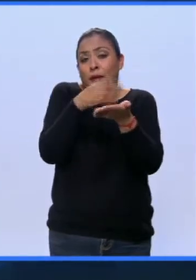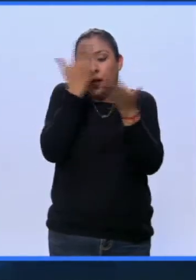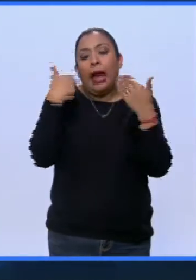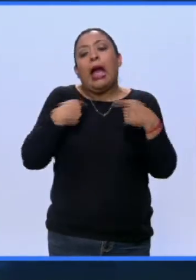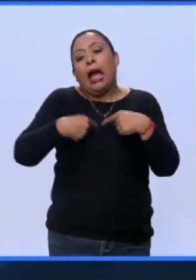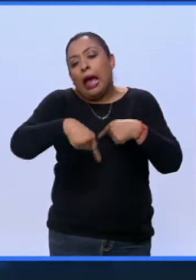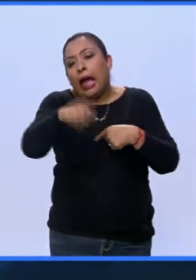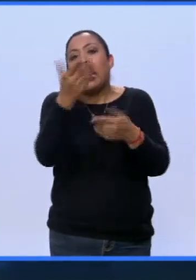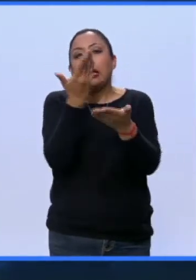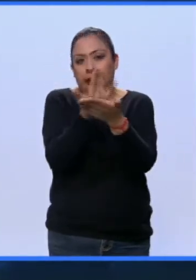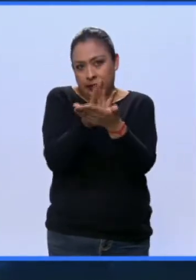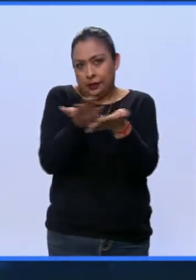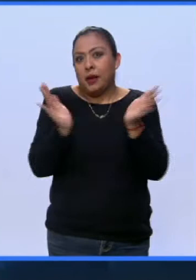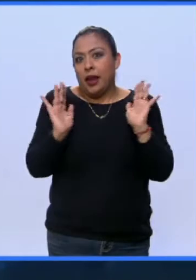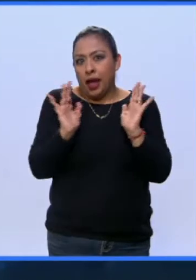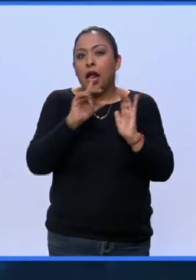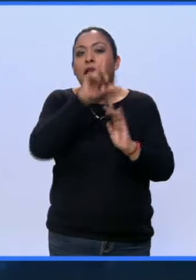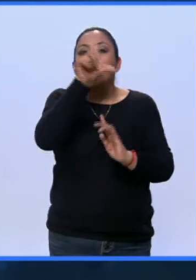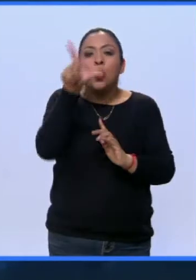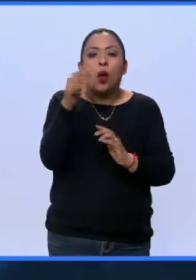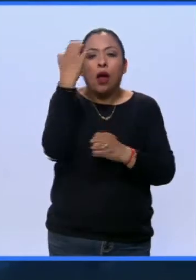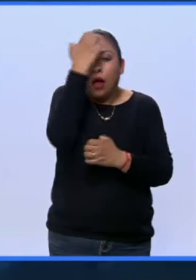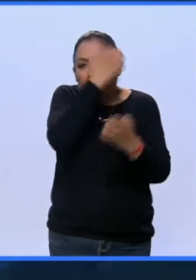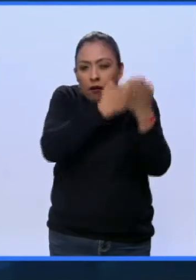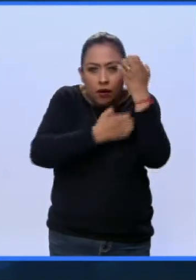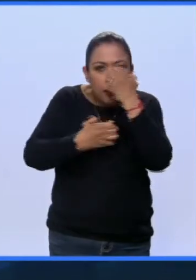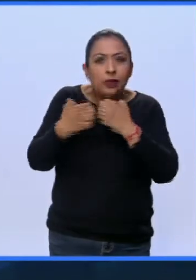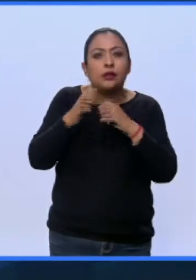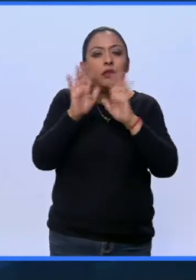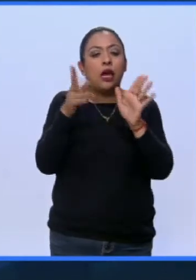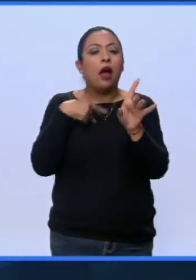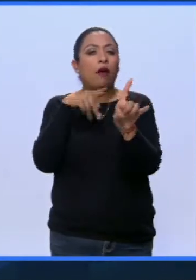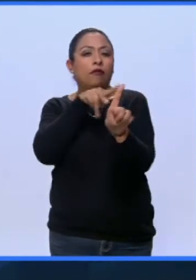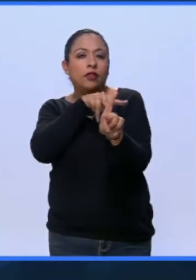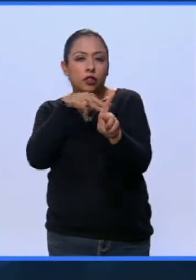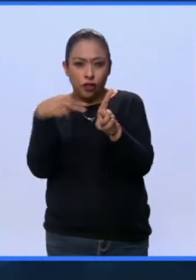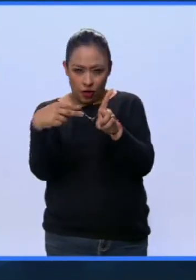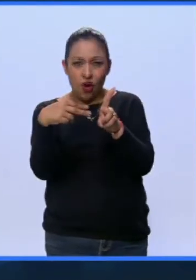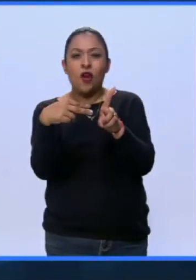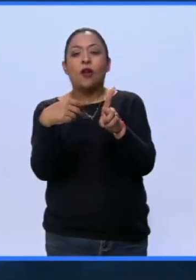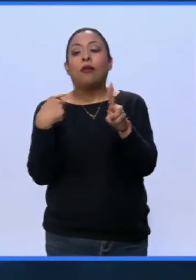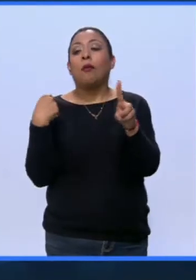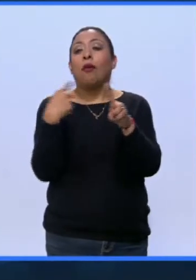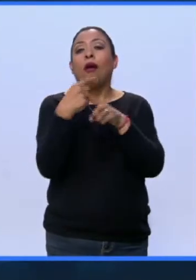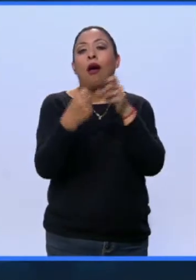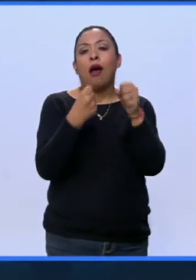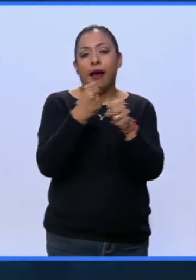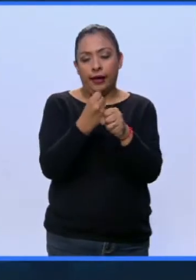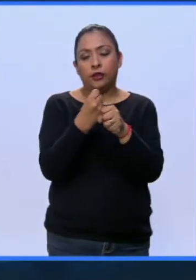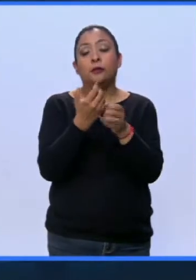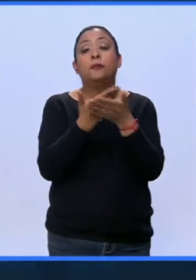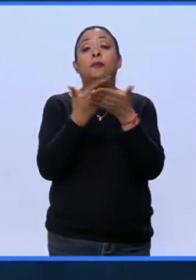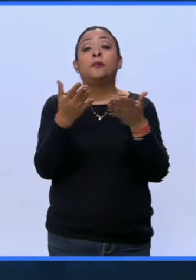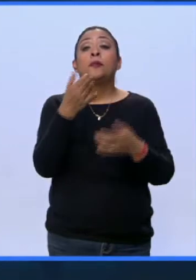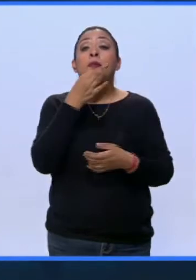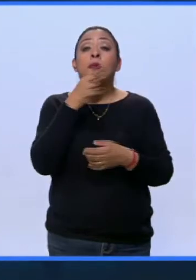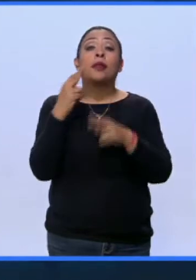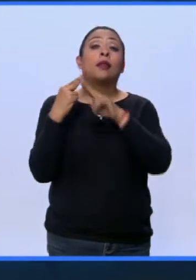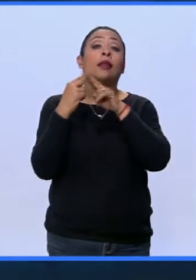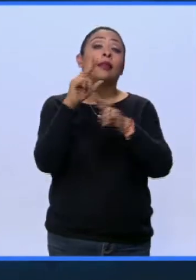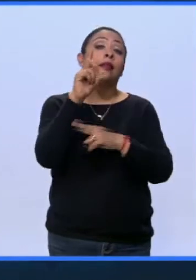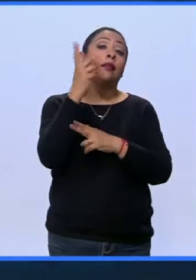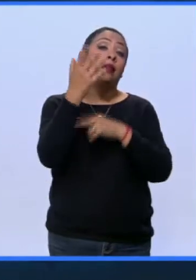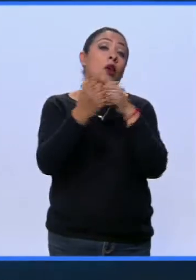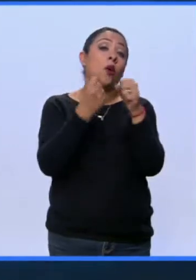esperar a que... Y se hace una evolución, como dices, ya con la perspectiva de los años. Y vamos a celebrar 35